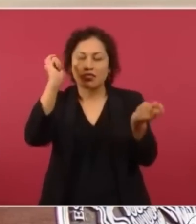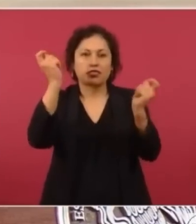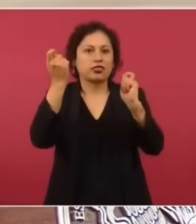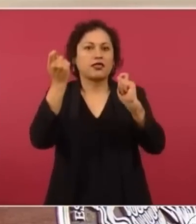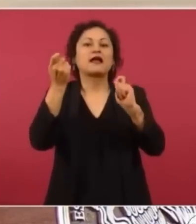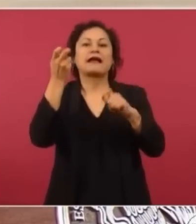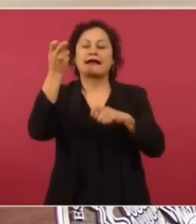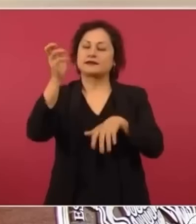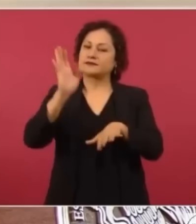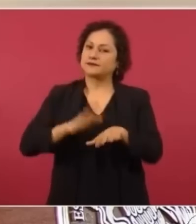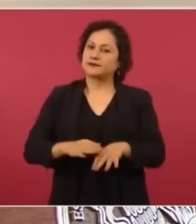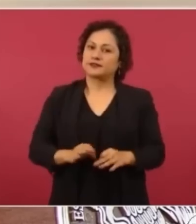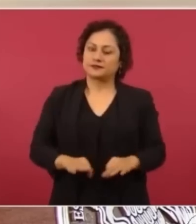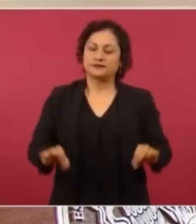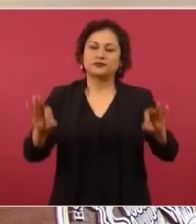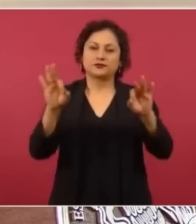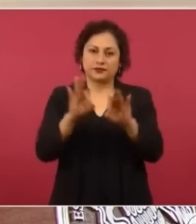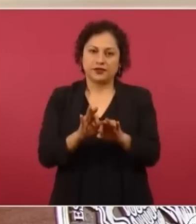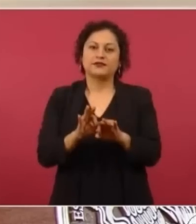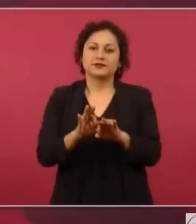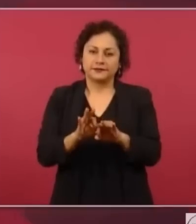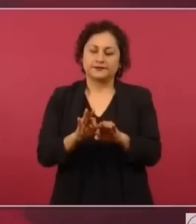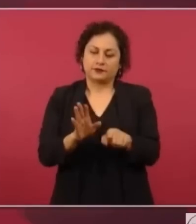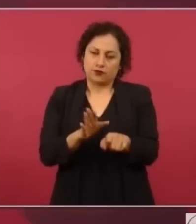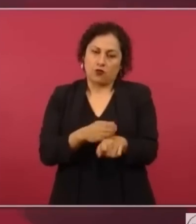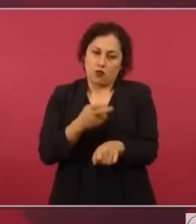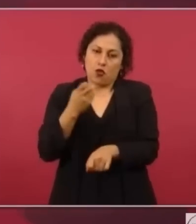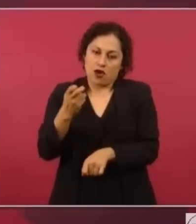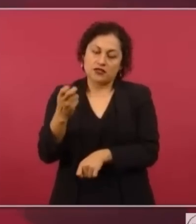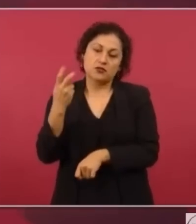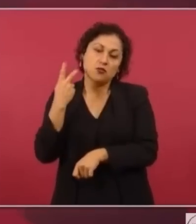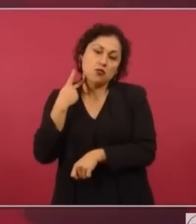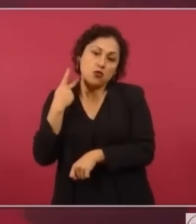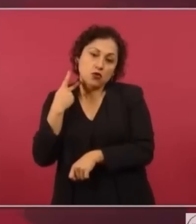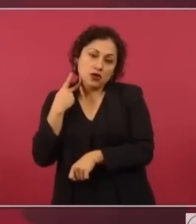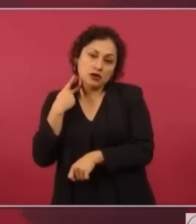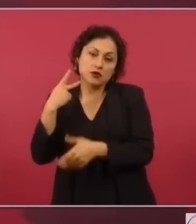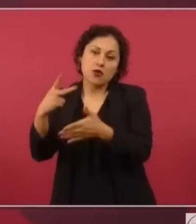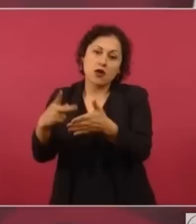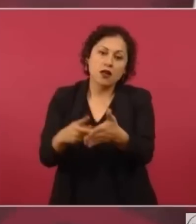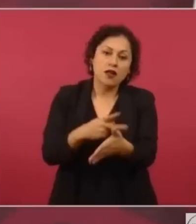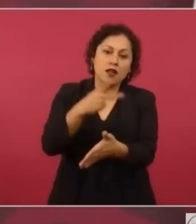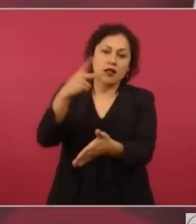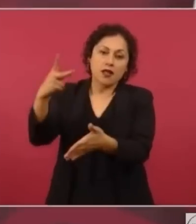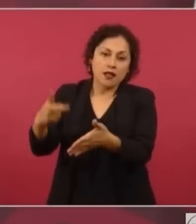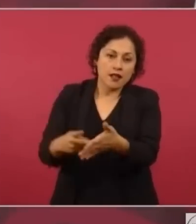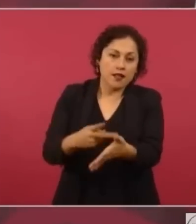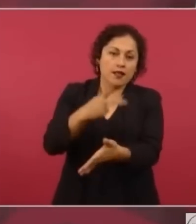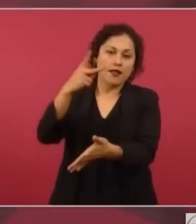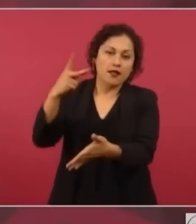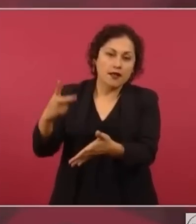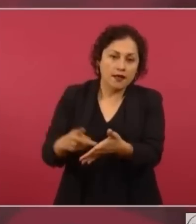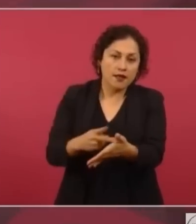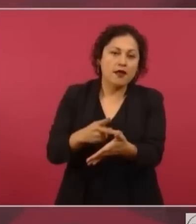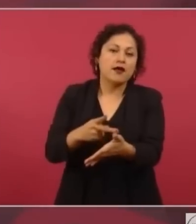como hay que estar repitiendo por esta labor de concientización,